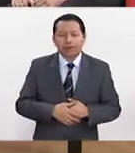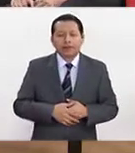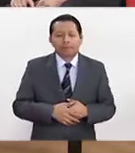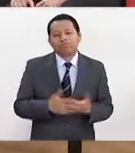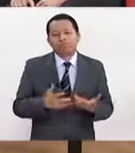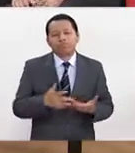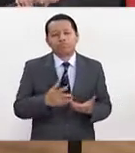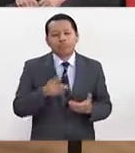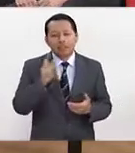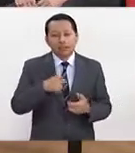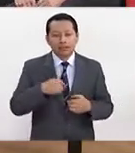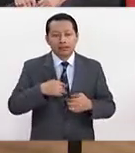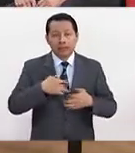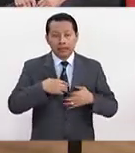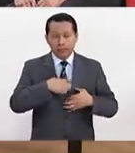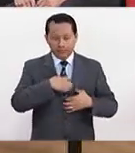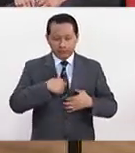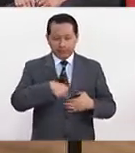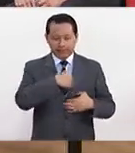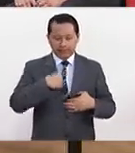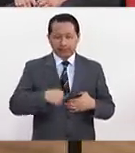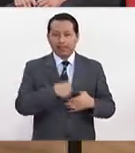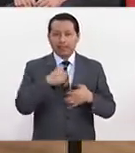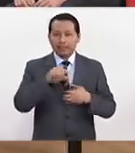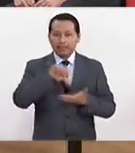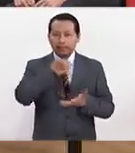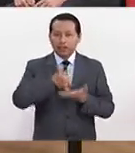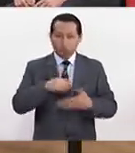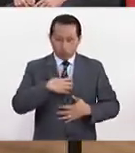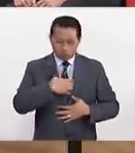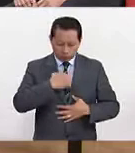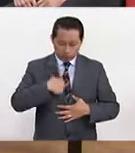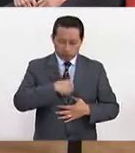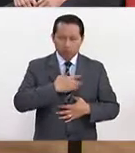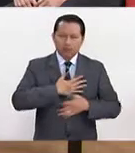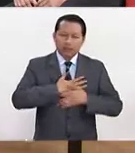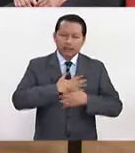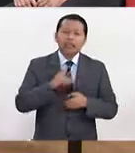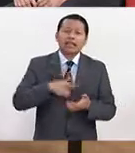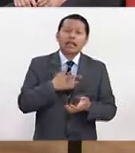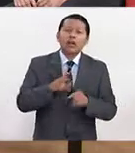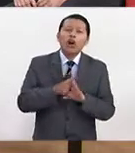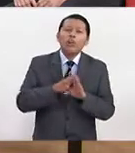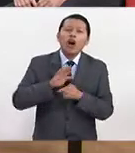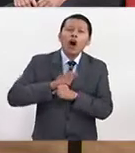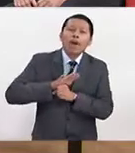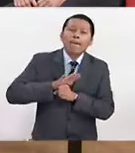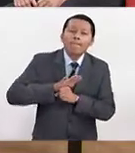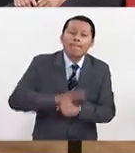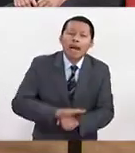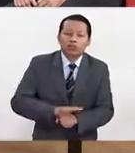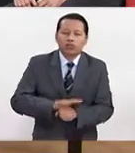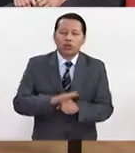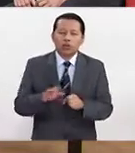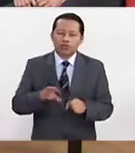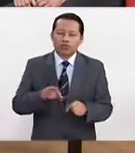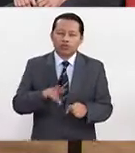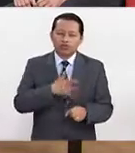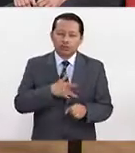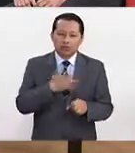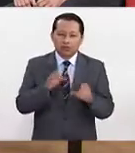dolor en el centro del tórax, que sienten como una sensación de opresión. Algunas veces nosotros les decimos, es como que si un